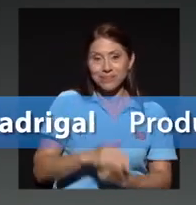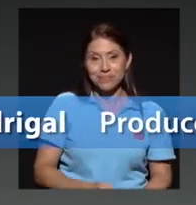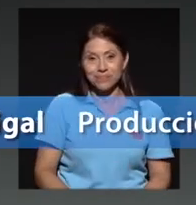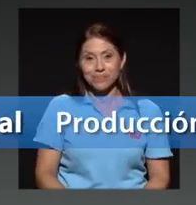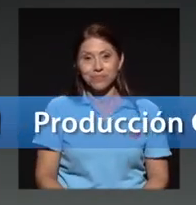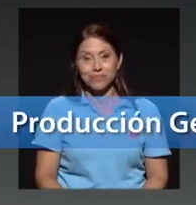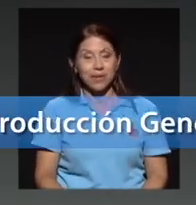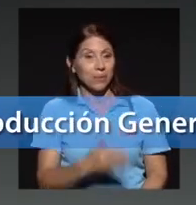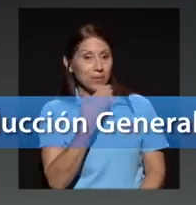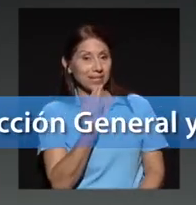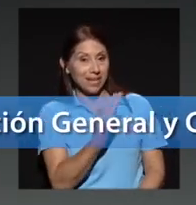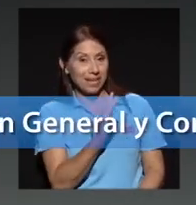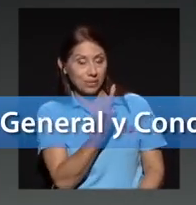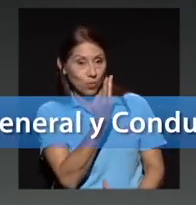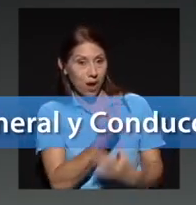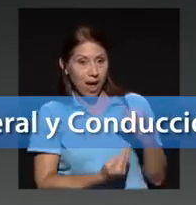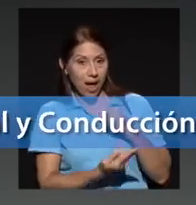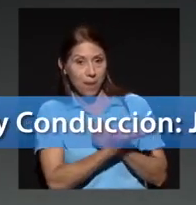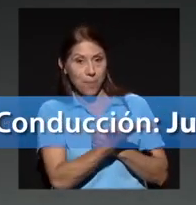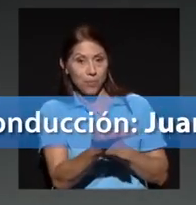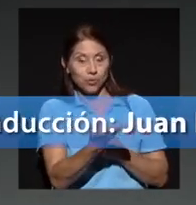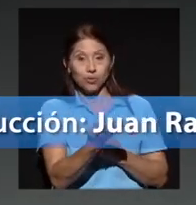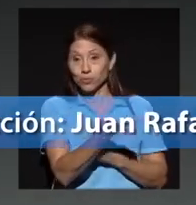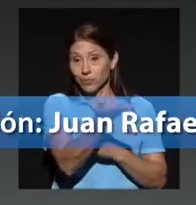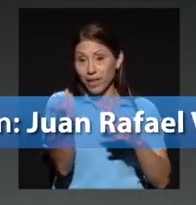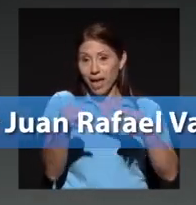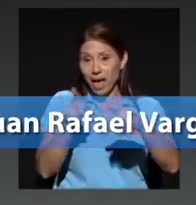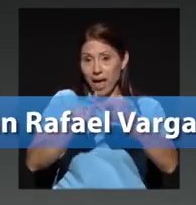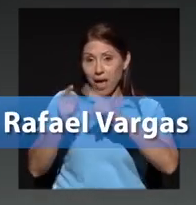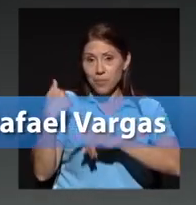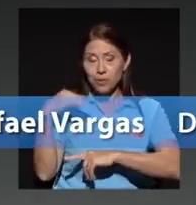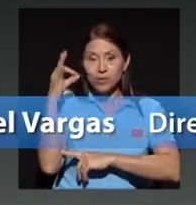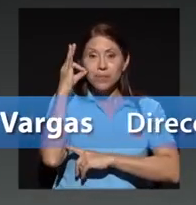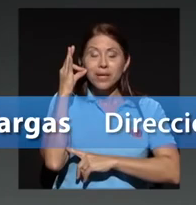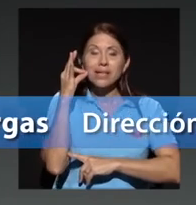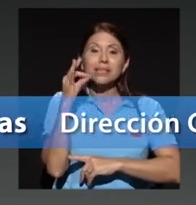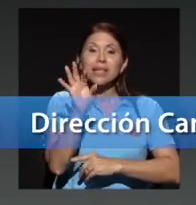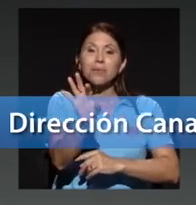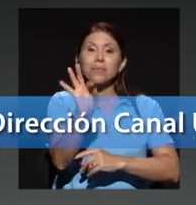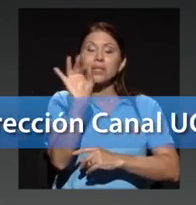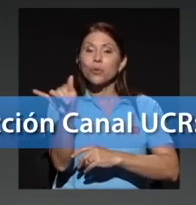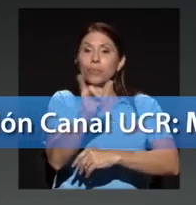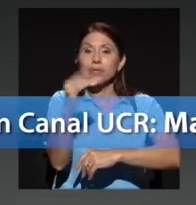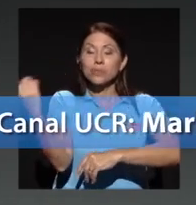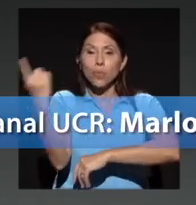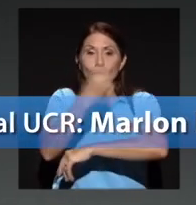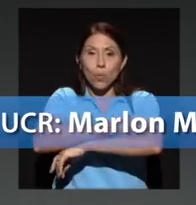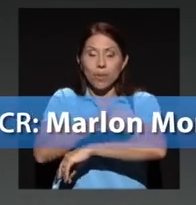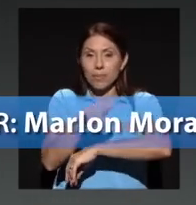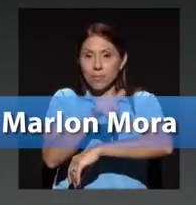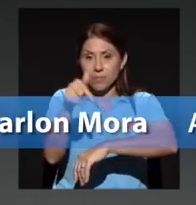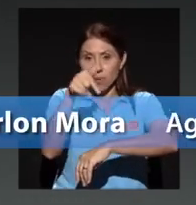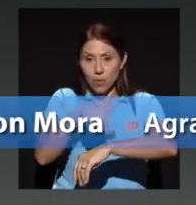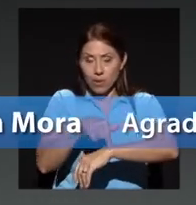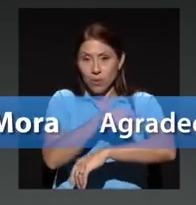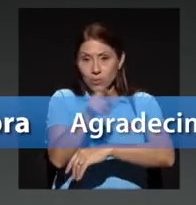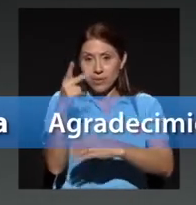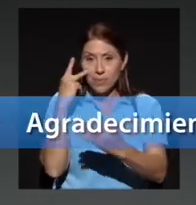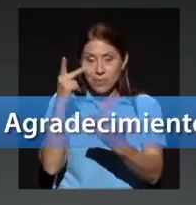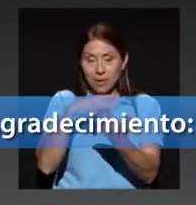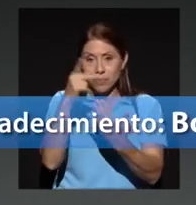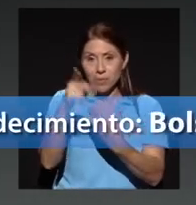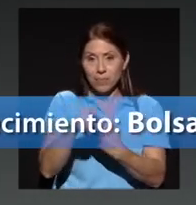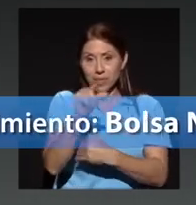y a las amigas amigos los invito a que nos vemos tiempos y circunstancias nos acompañen la próxima